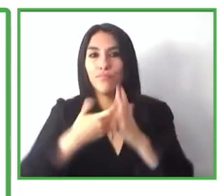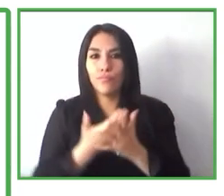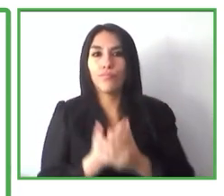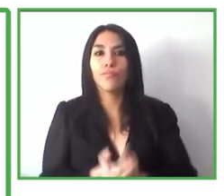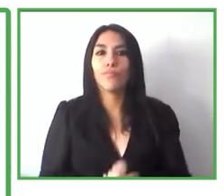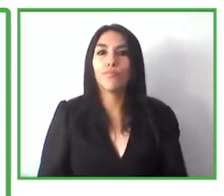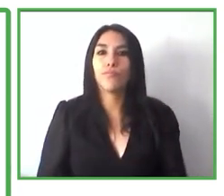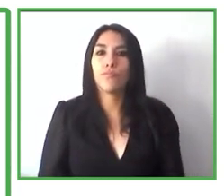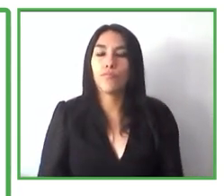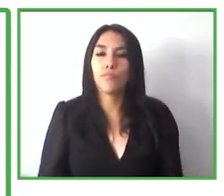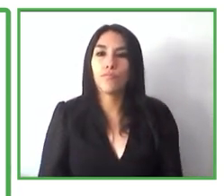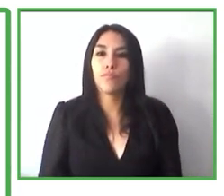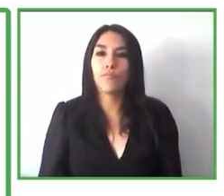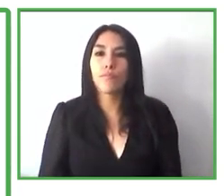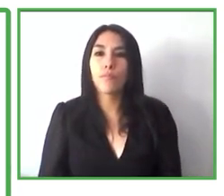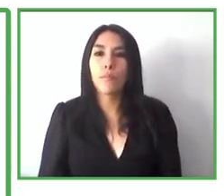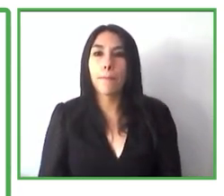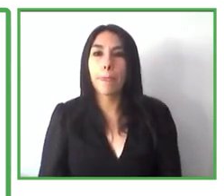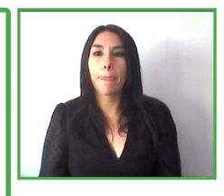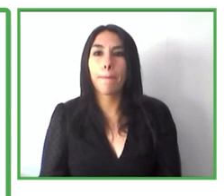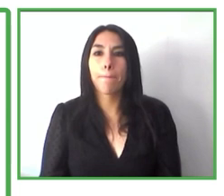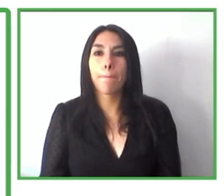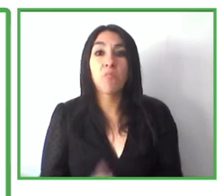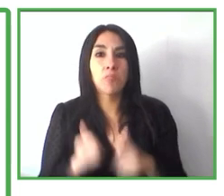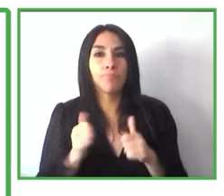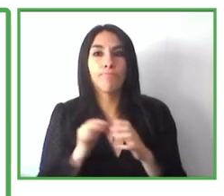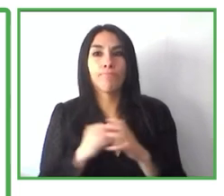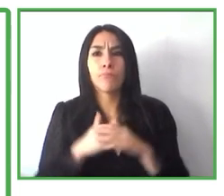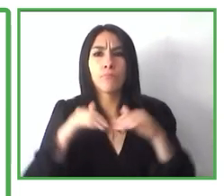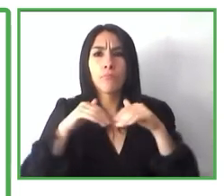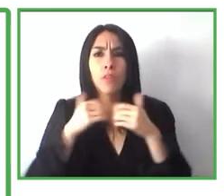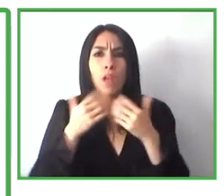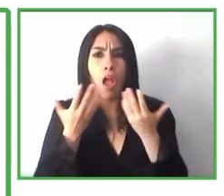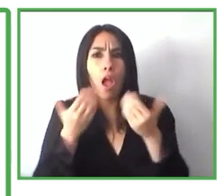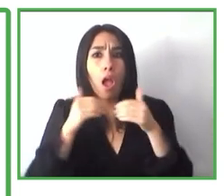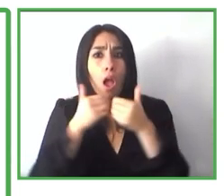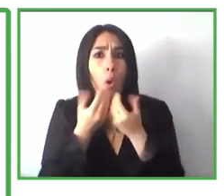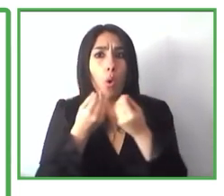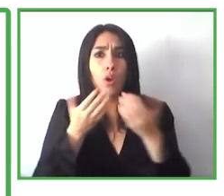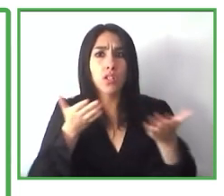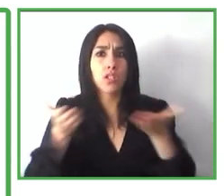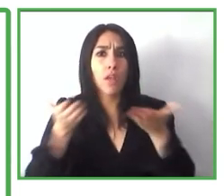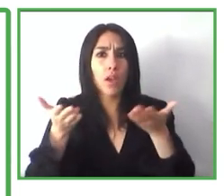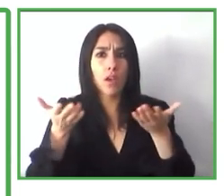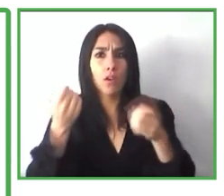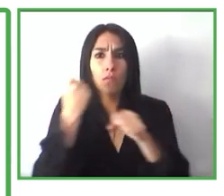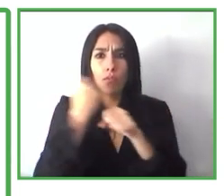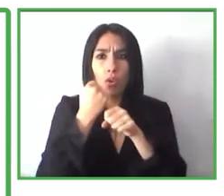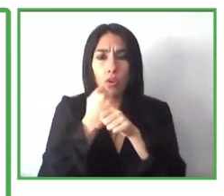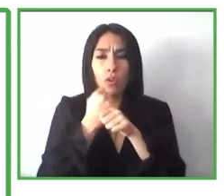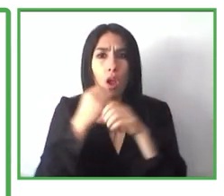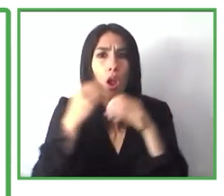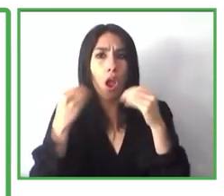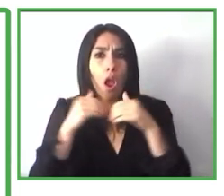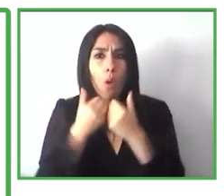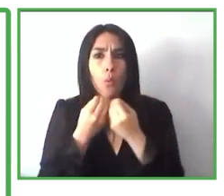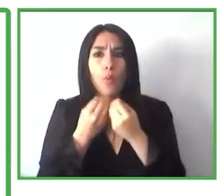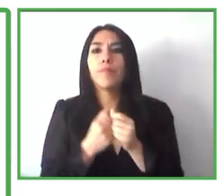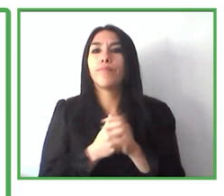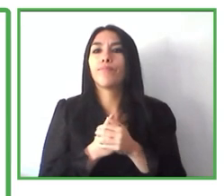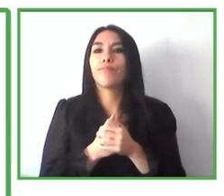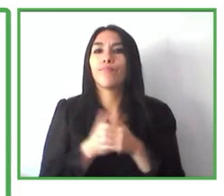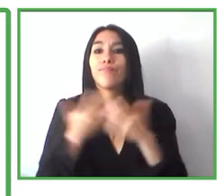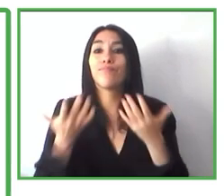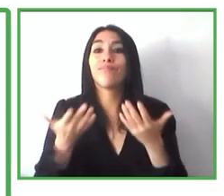Bueno, ¿y cómo es nuestro servicio de empleo con apoyo? Este servicio es personalizado y